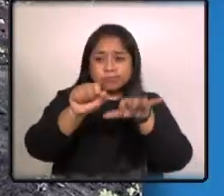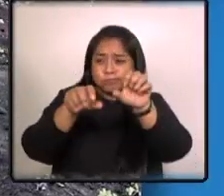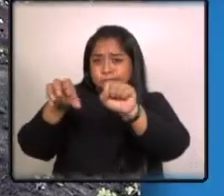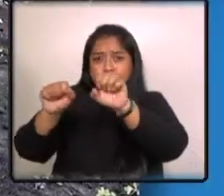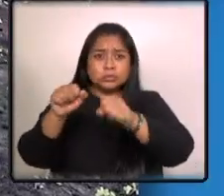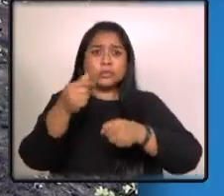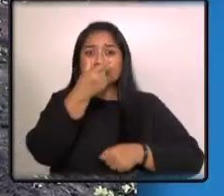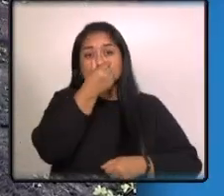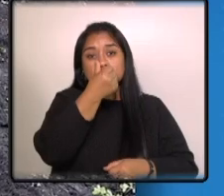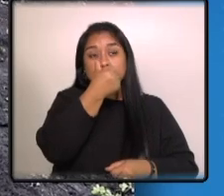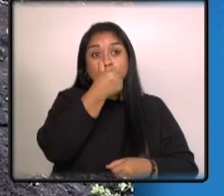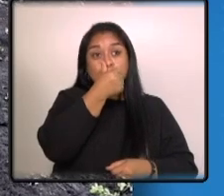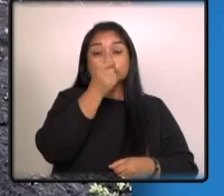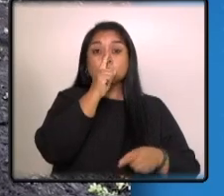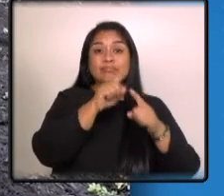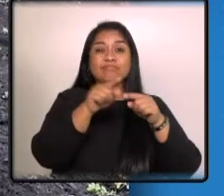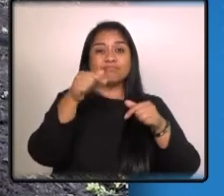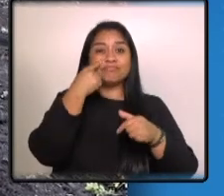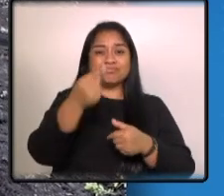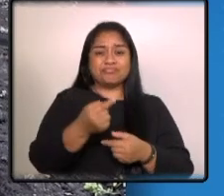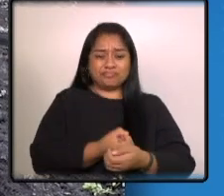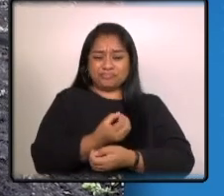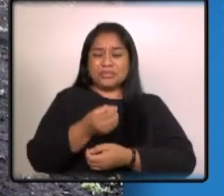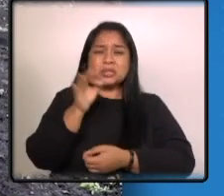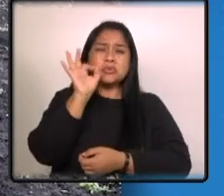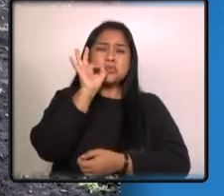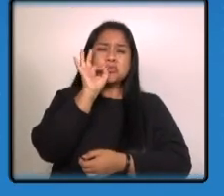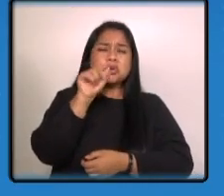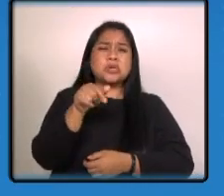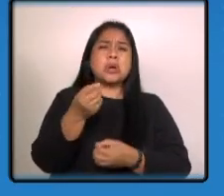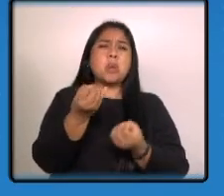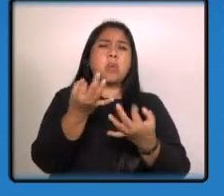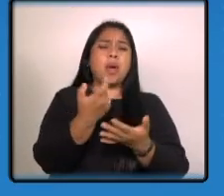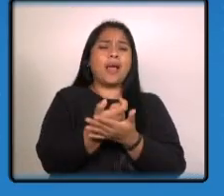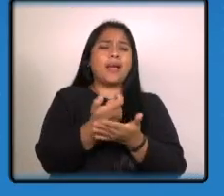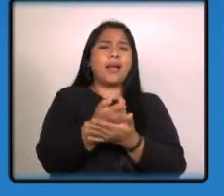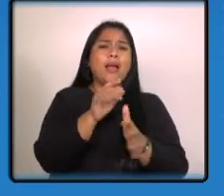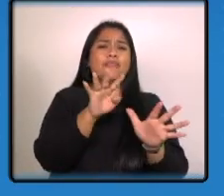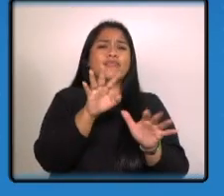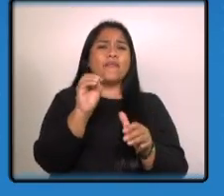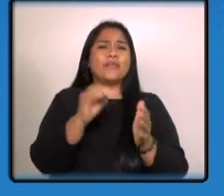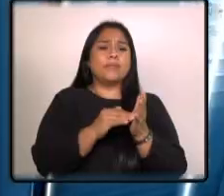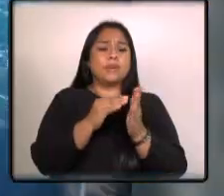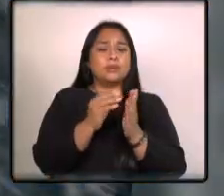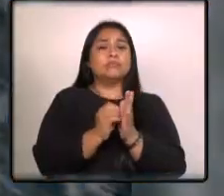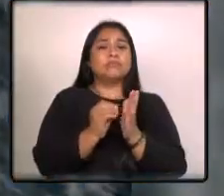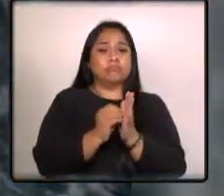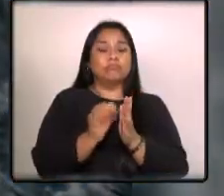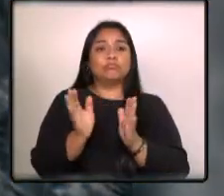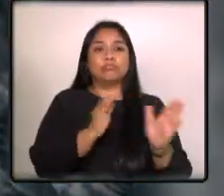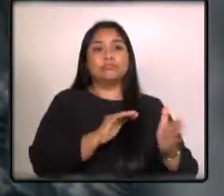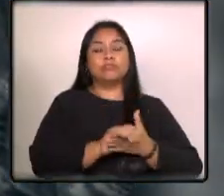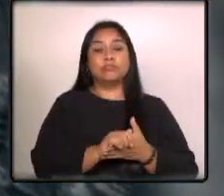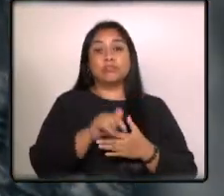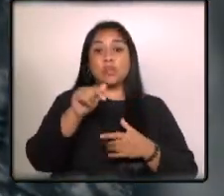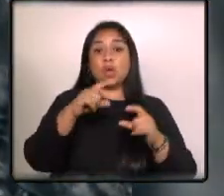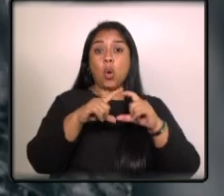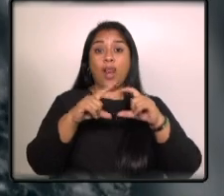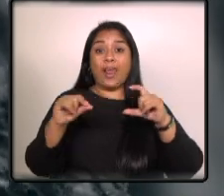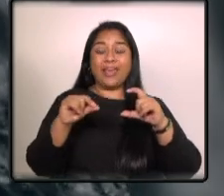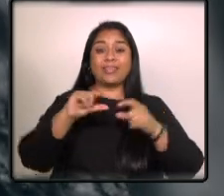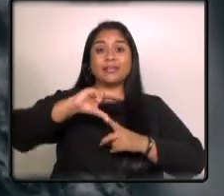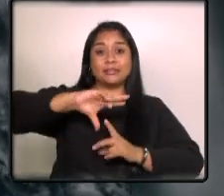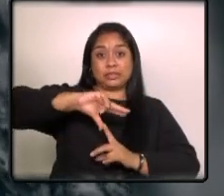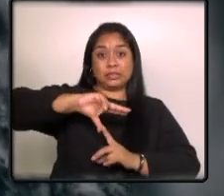erradicación de un vivero de marihuana valorado en más de 90 millones de quetzales. Con Red e